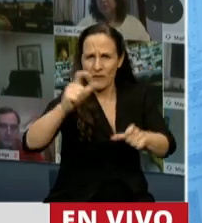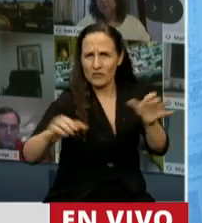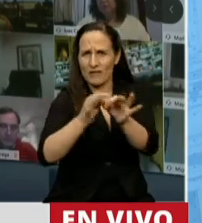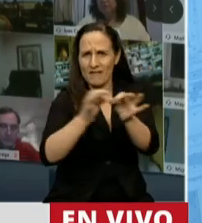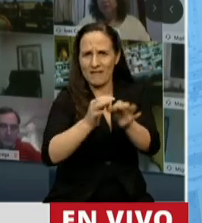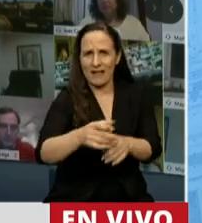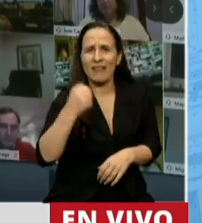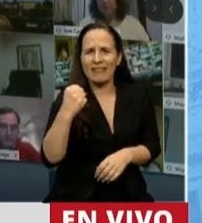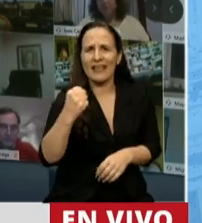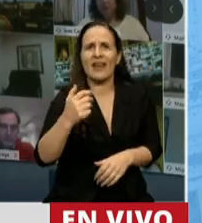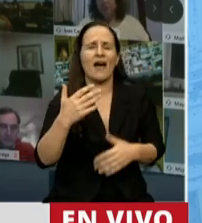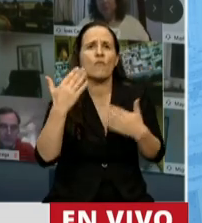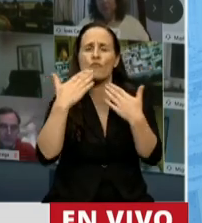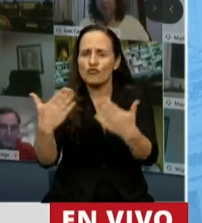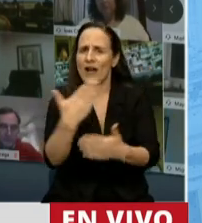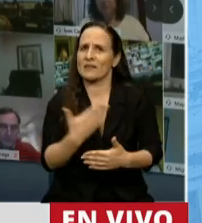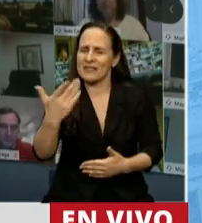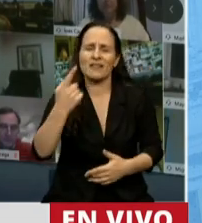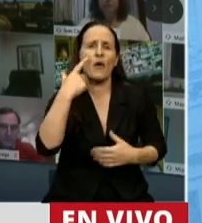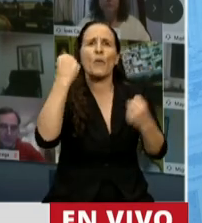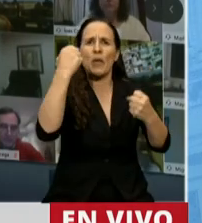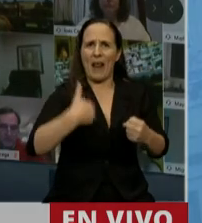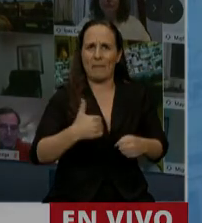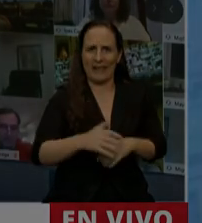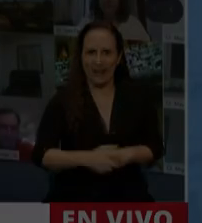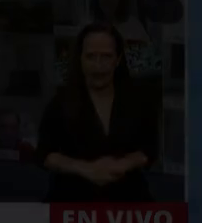Muchas gracias, presidente. ¡Viva la patria! Gracias, diputado.